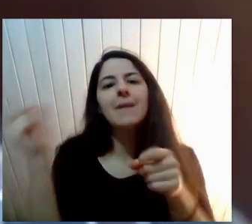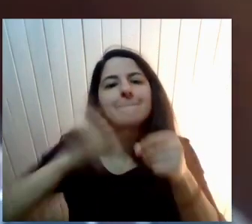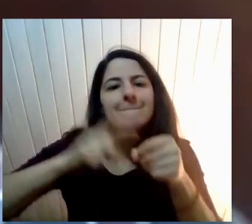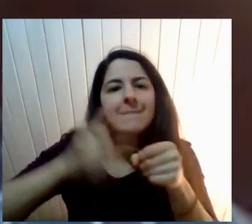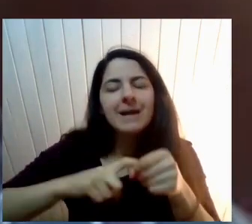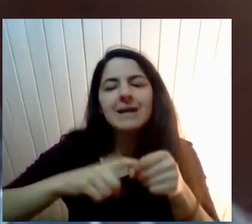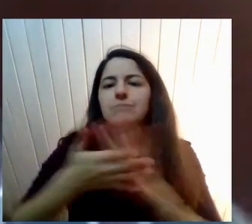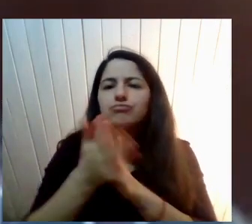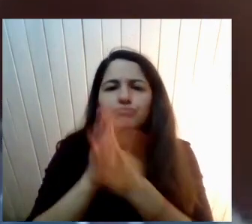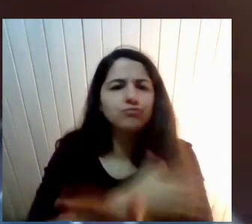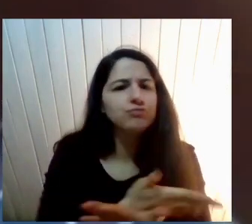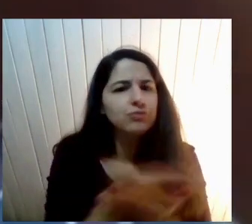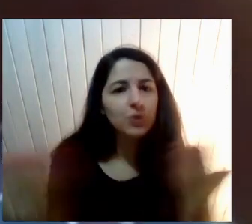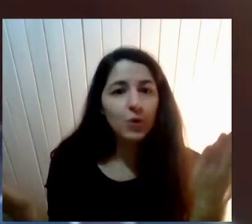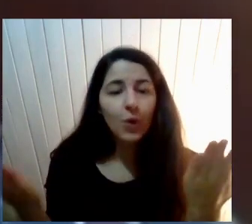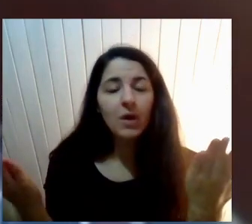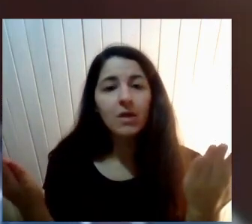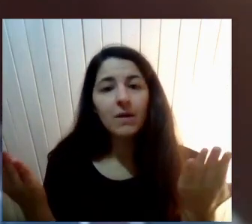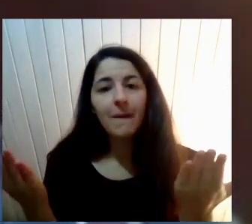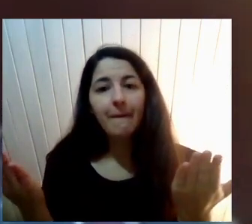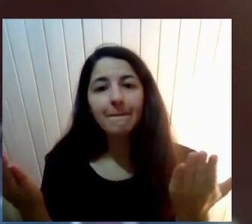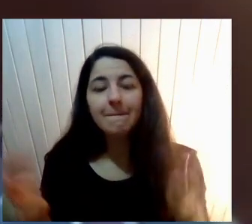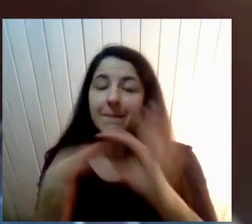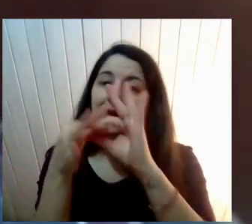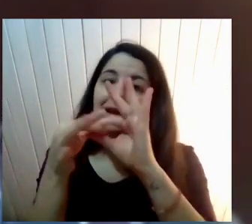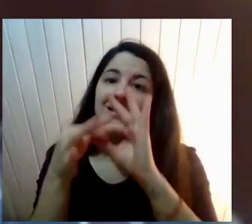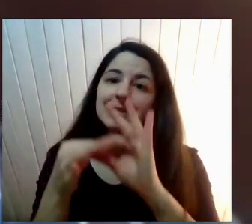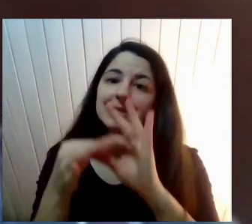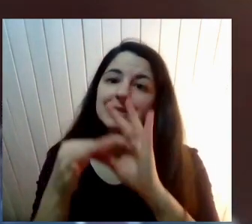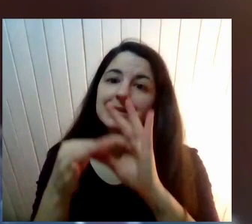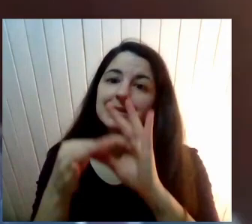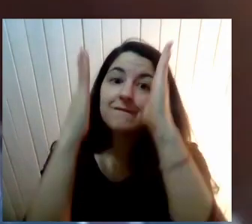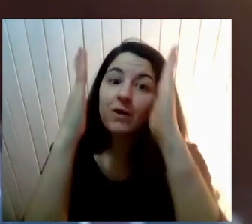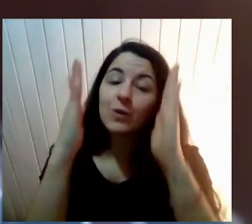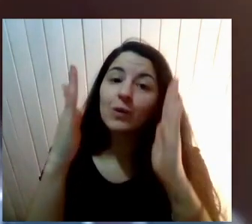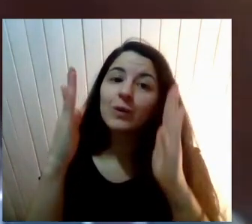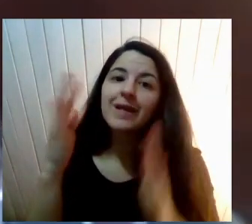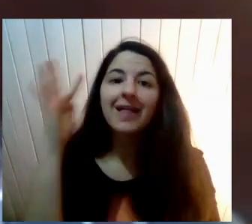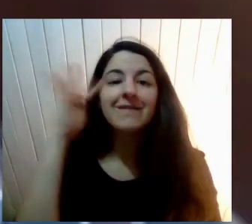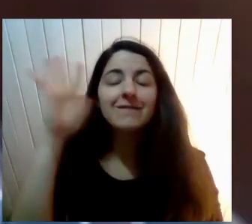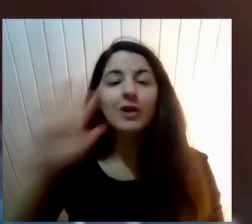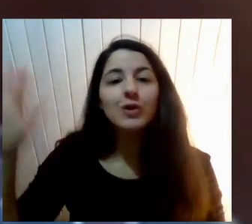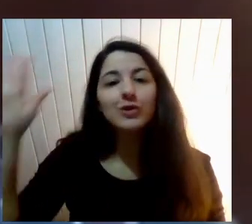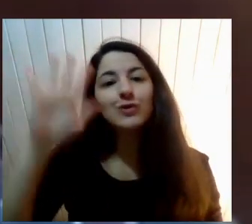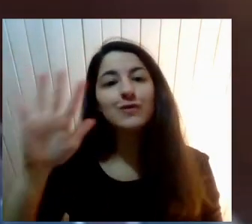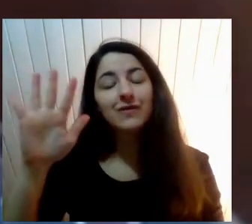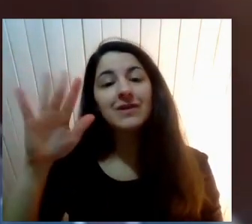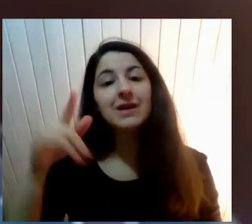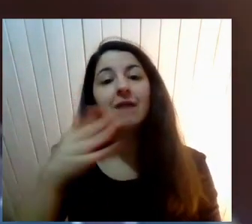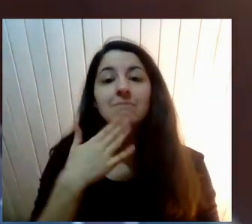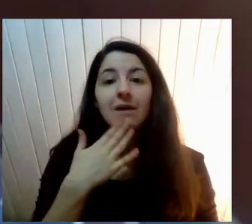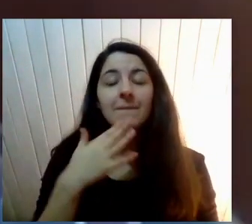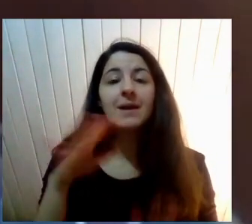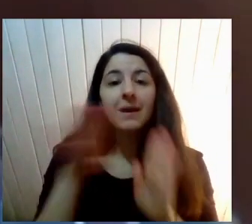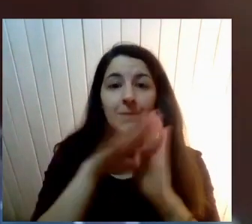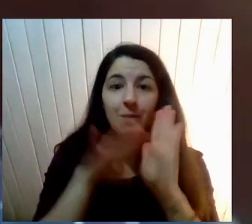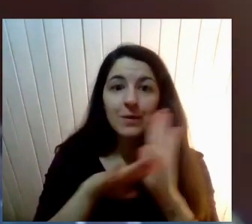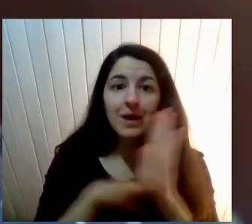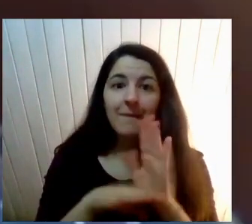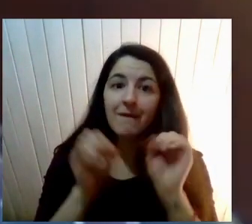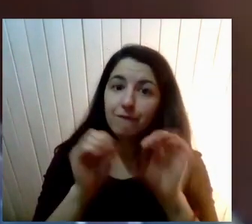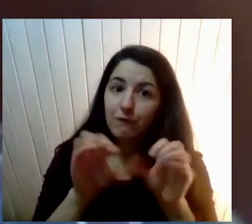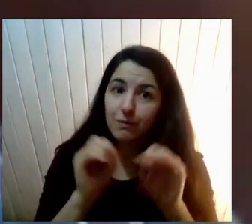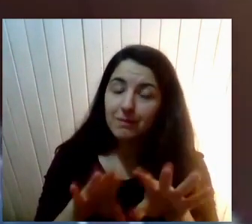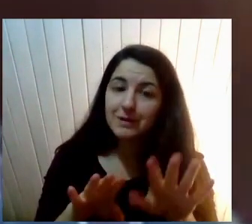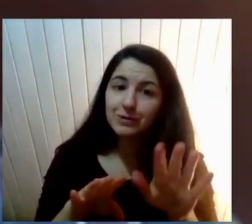Agradecer a A la Facultad De Filosofía y Humanidades Agradecer al Proyecto Formación Inicial Docente Por el acompañamiento